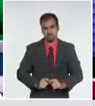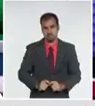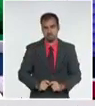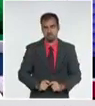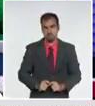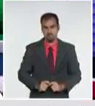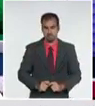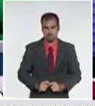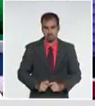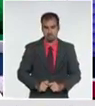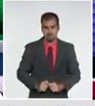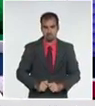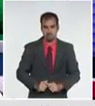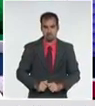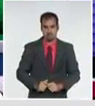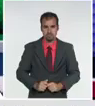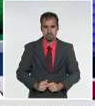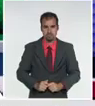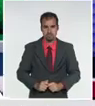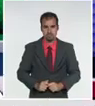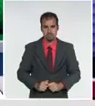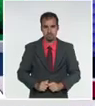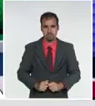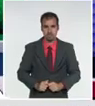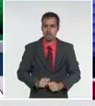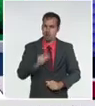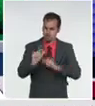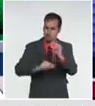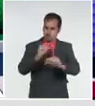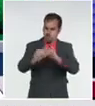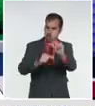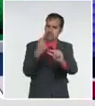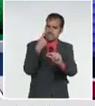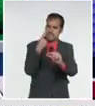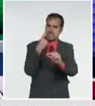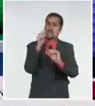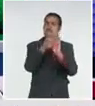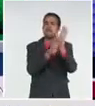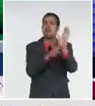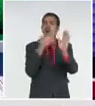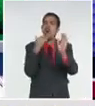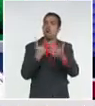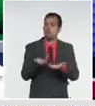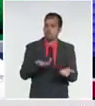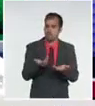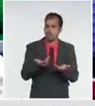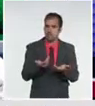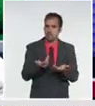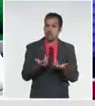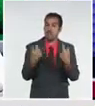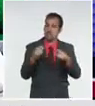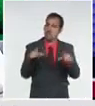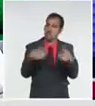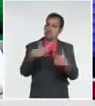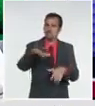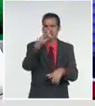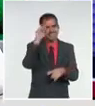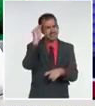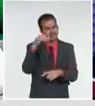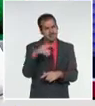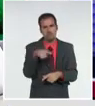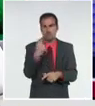además de las medidas que se van a ir aplicando, pues cumplimentar todo lo que sabemos que tenemos que